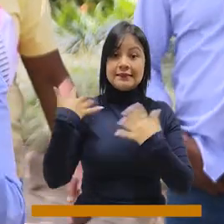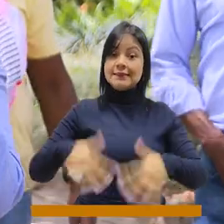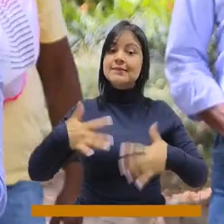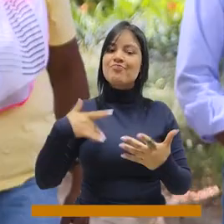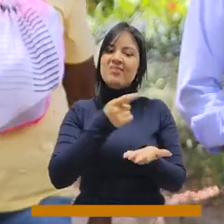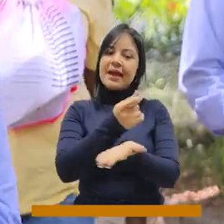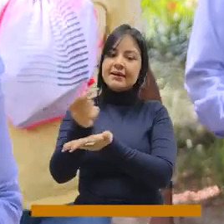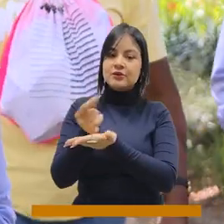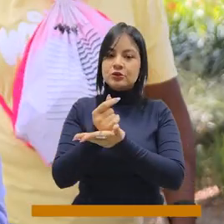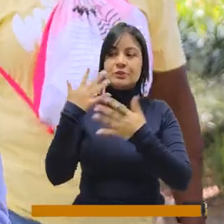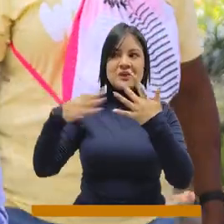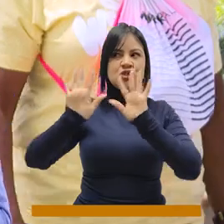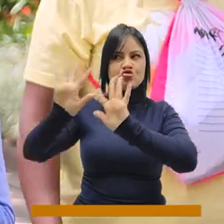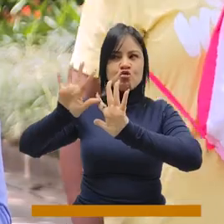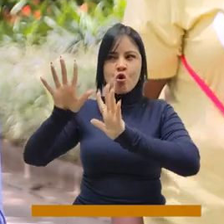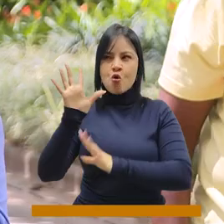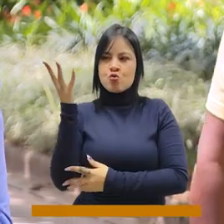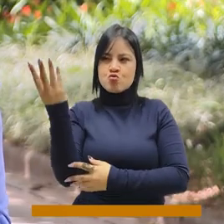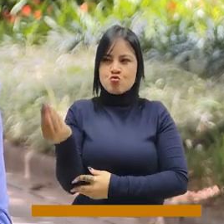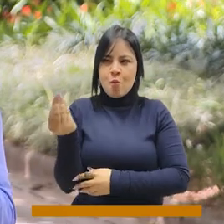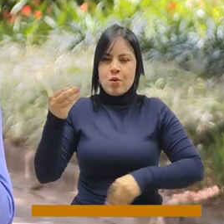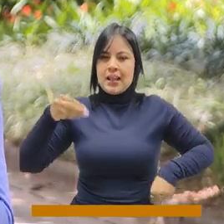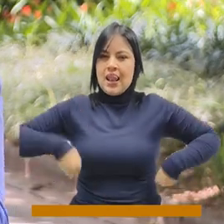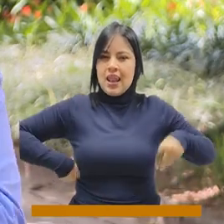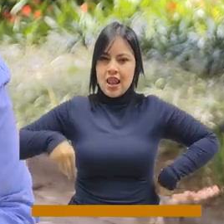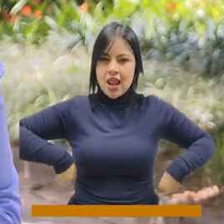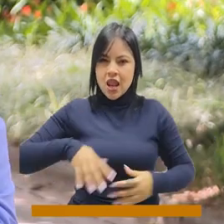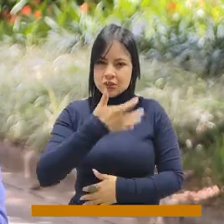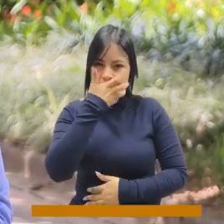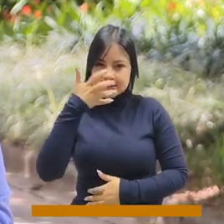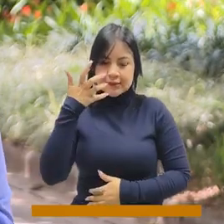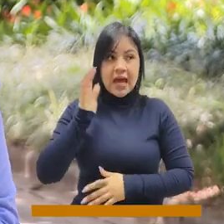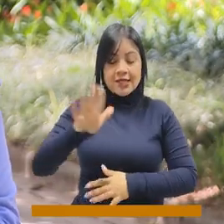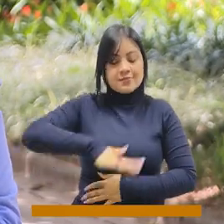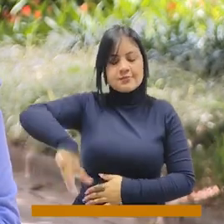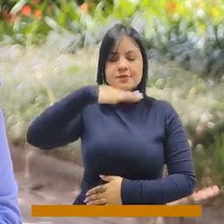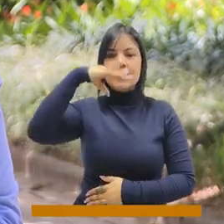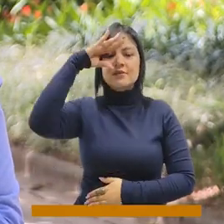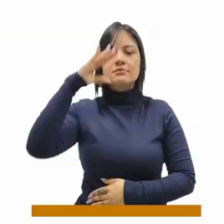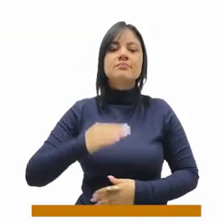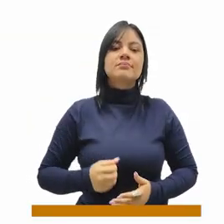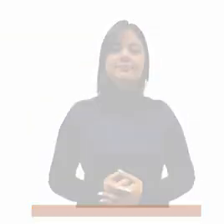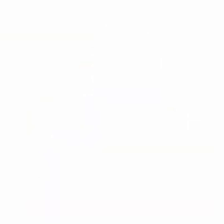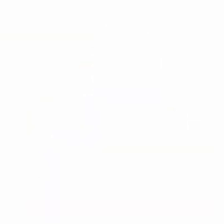economías y de las rentas criminales de las estructuras criminales que tenemos en la ciudad de Medellín.